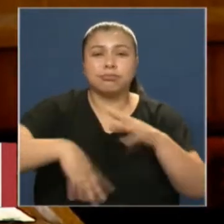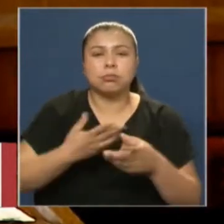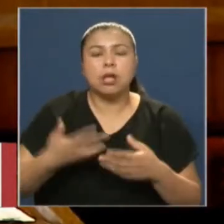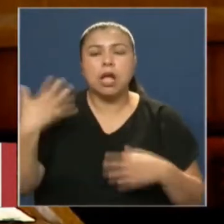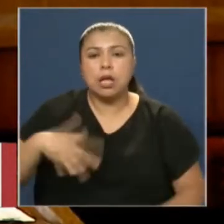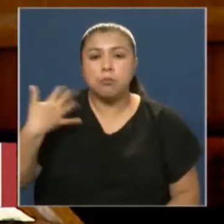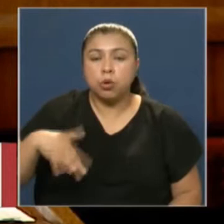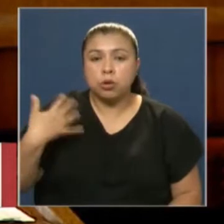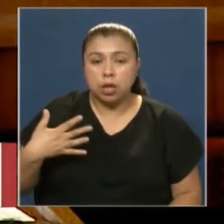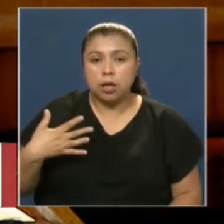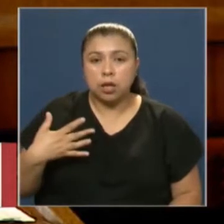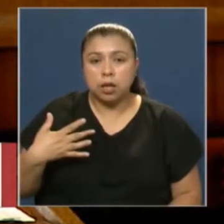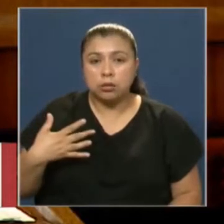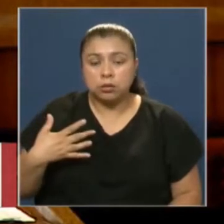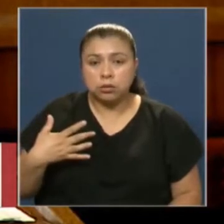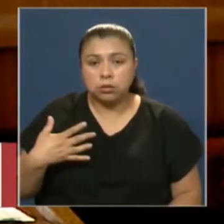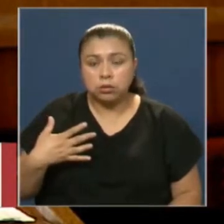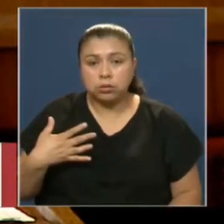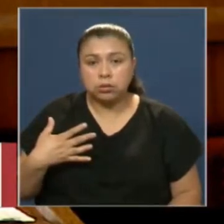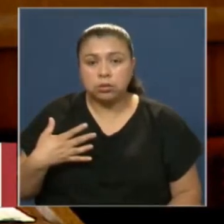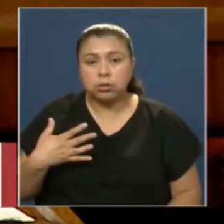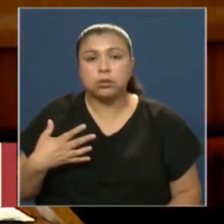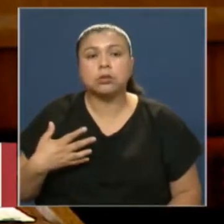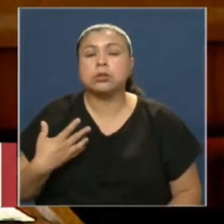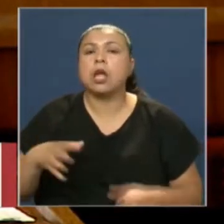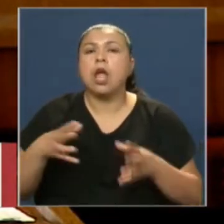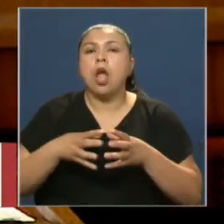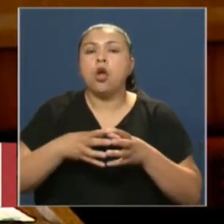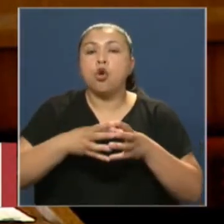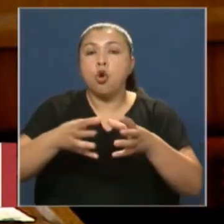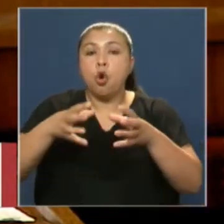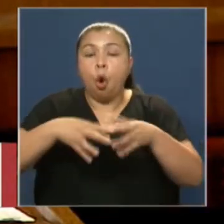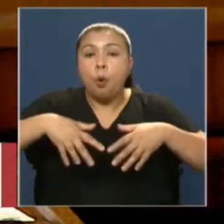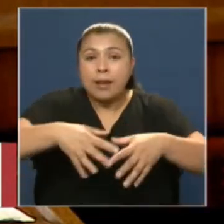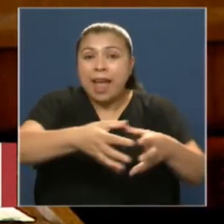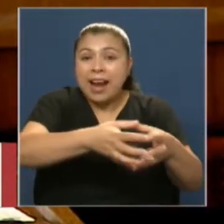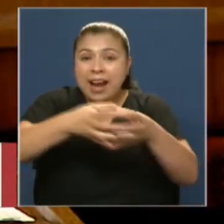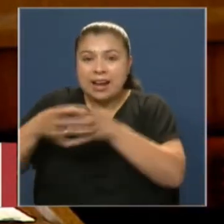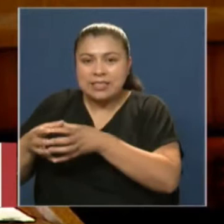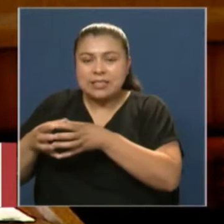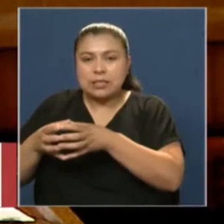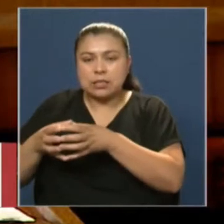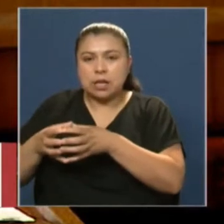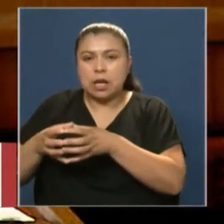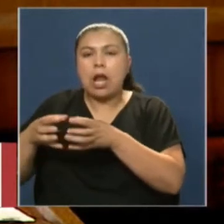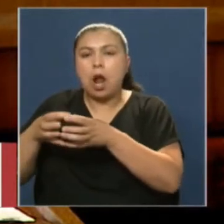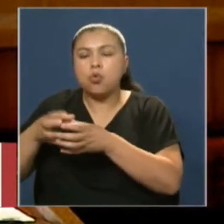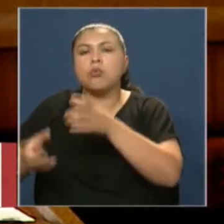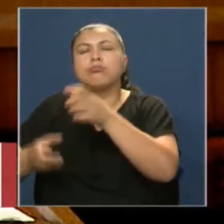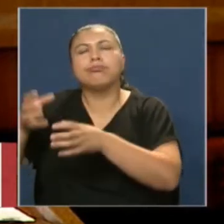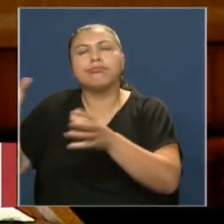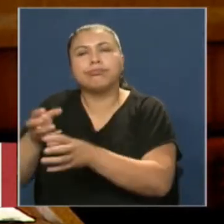señor Presidente, aislar totalmente a todo elemento vandálico y violento del derecho a manifestación pacífica que